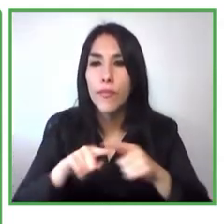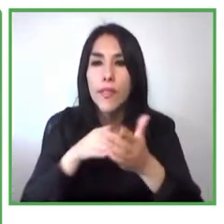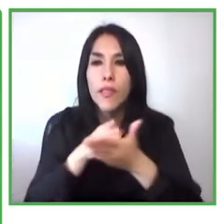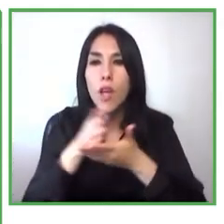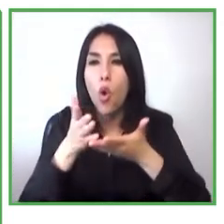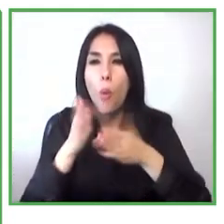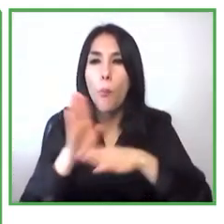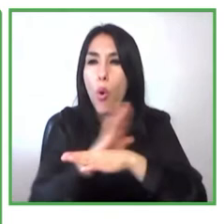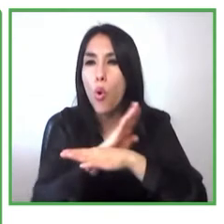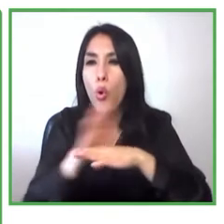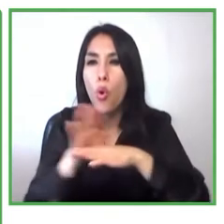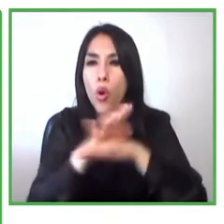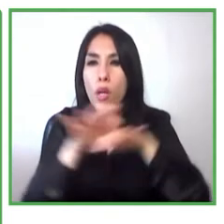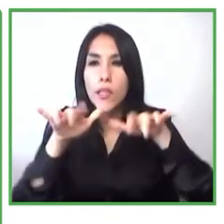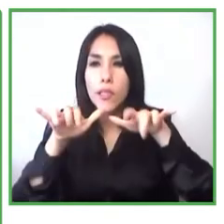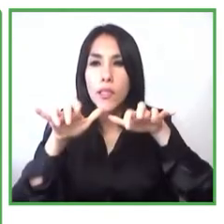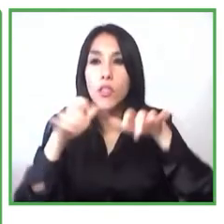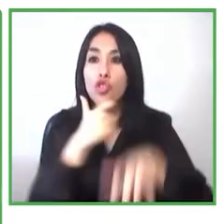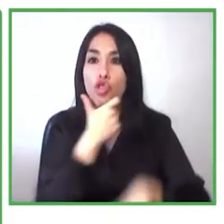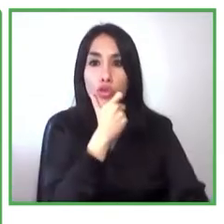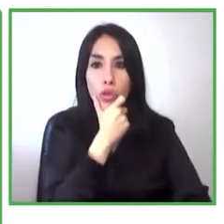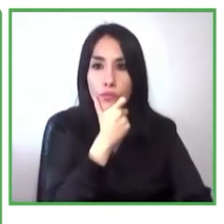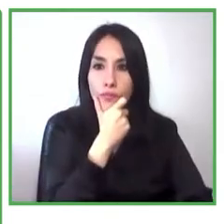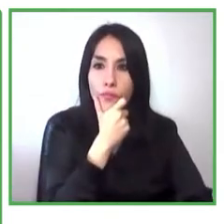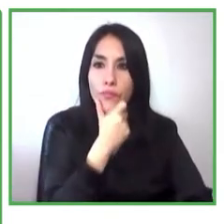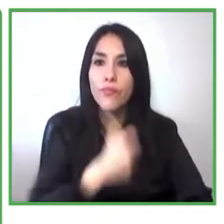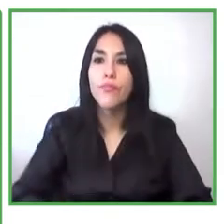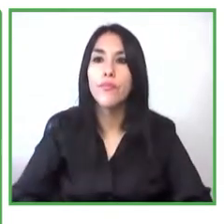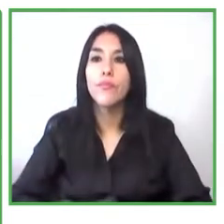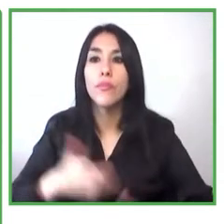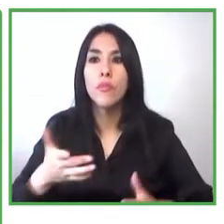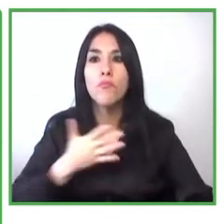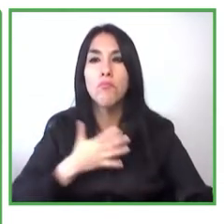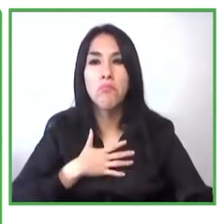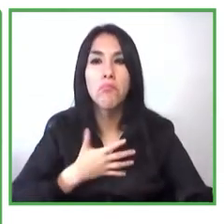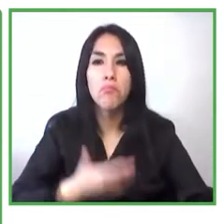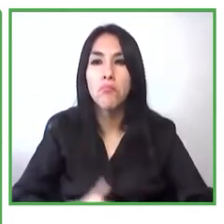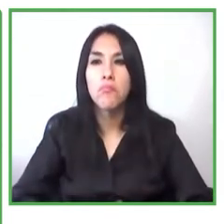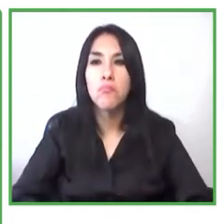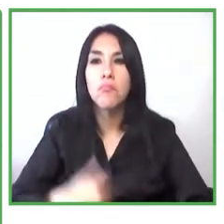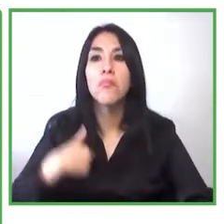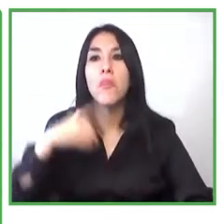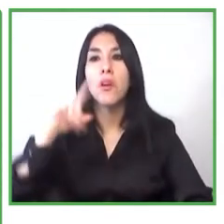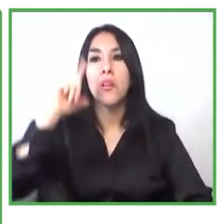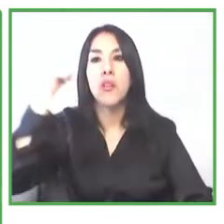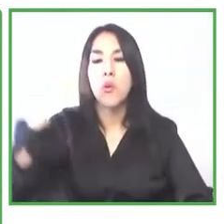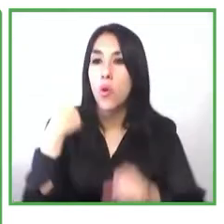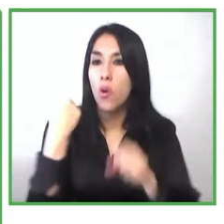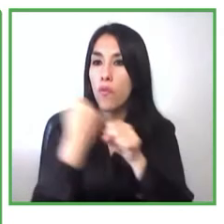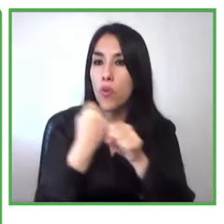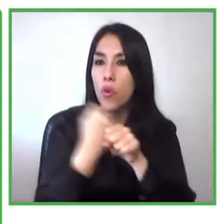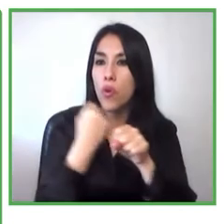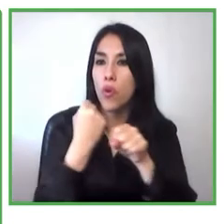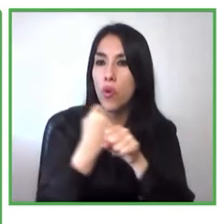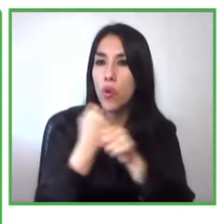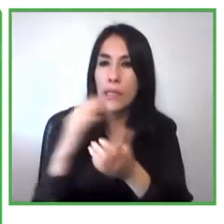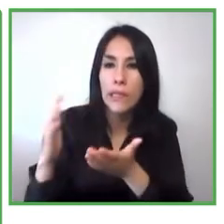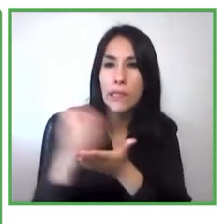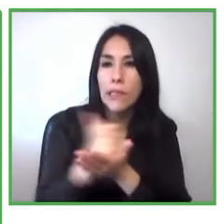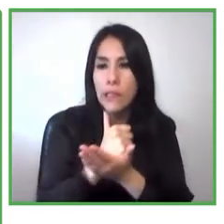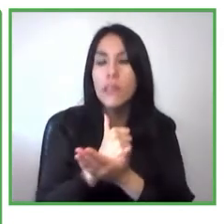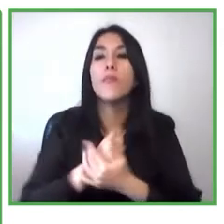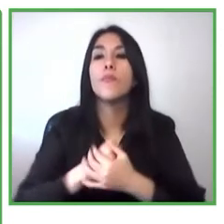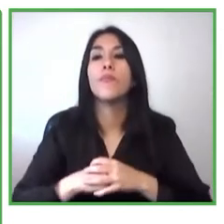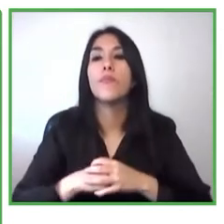que se convirtió en mi en mi fuente de ingresos y con esta experiencia he aprendido mucho por